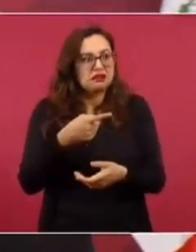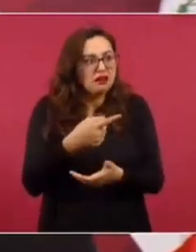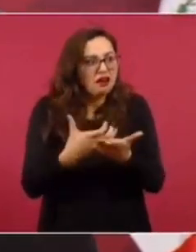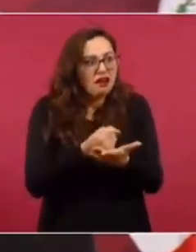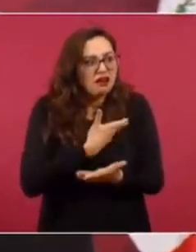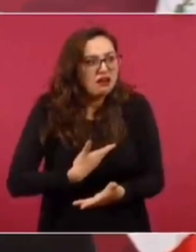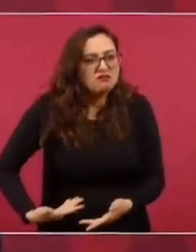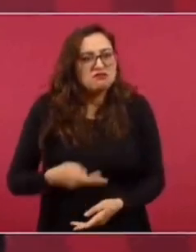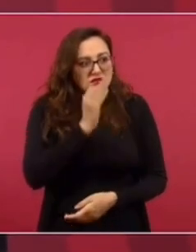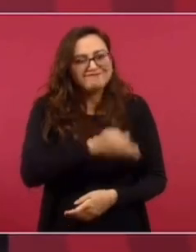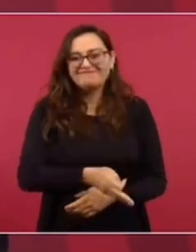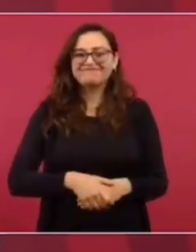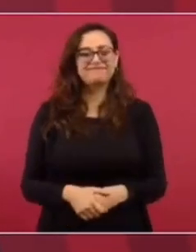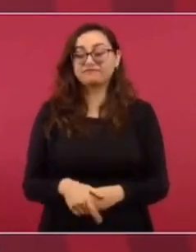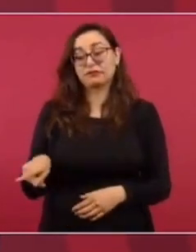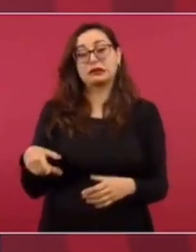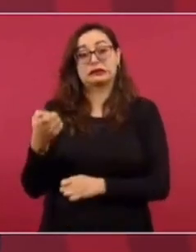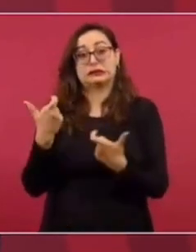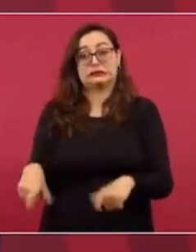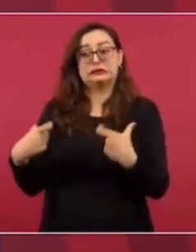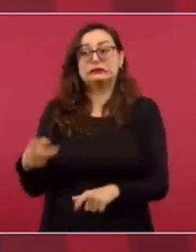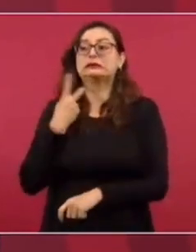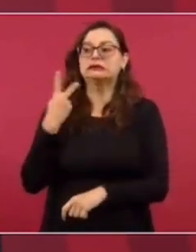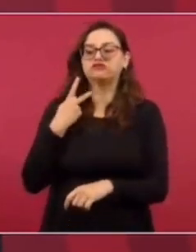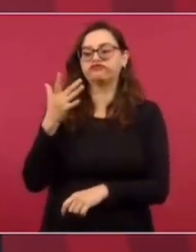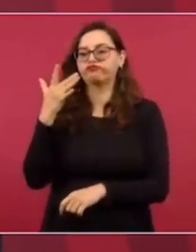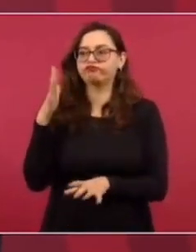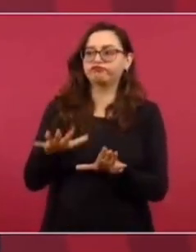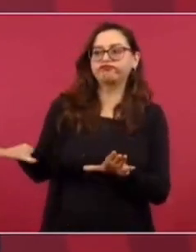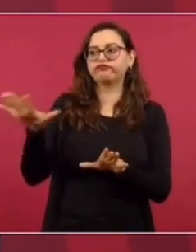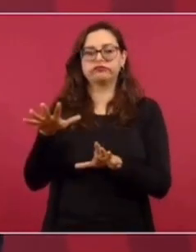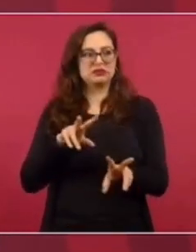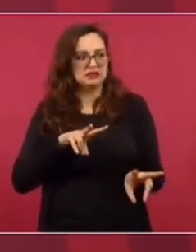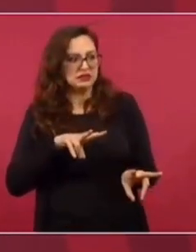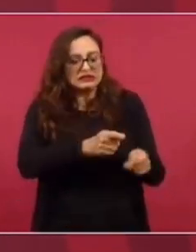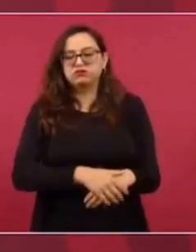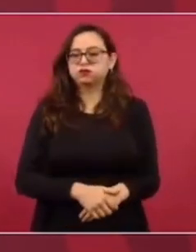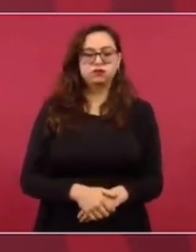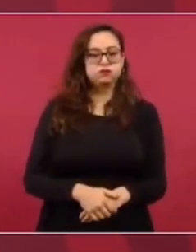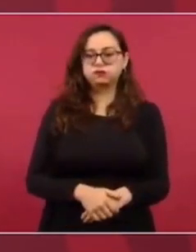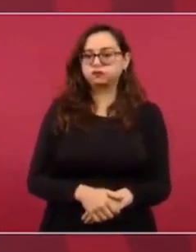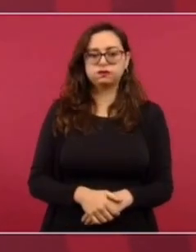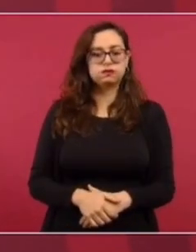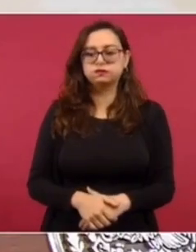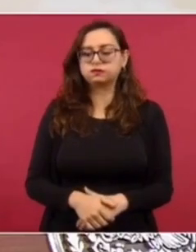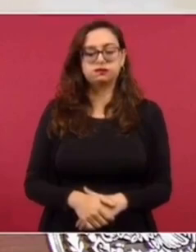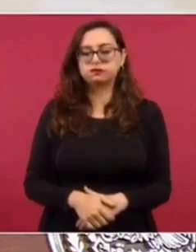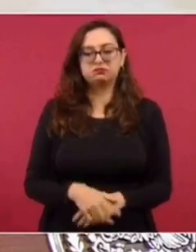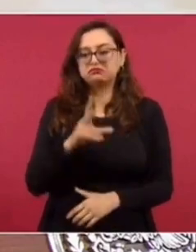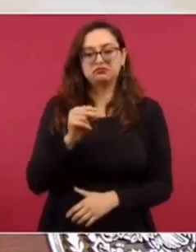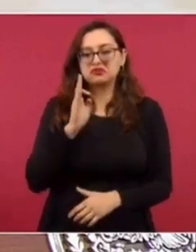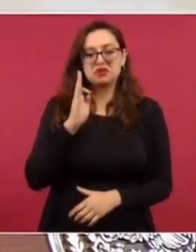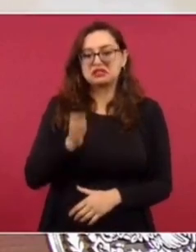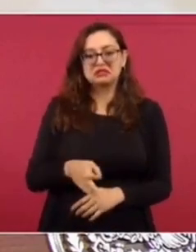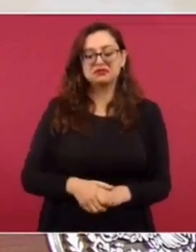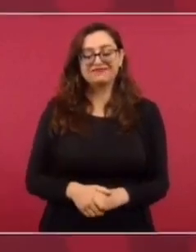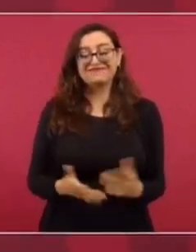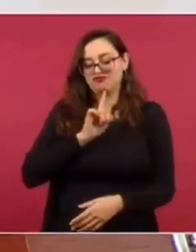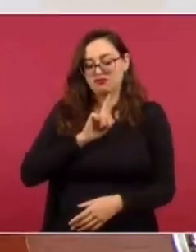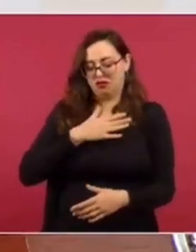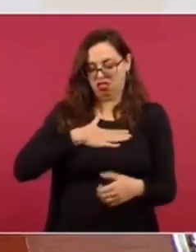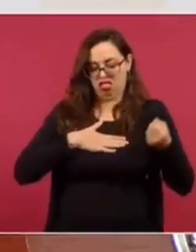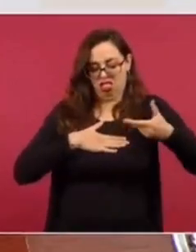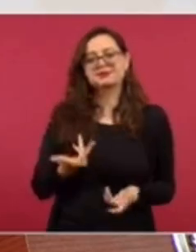económicas, políticas de ese país, el que él gobernara. Entre otras cosas, y eso es lo que más lamento,